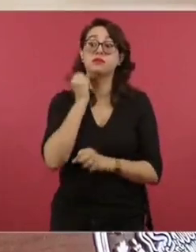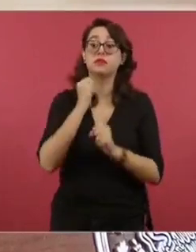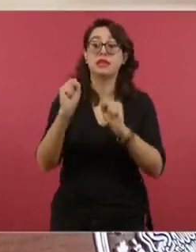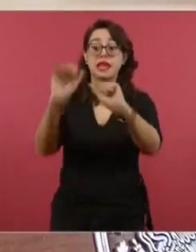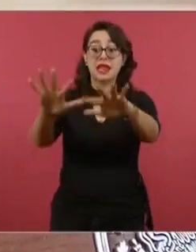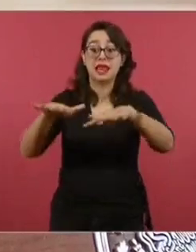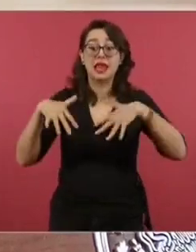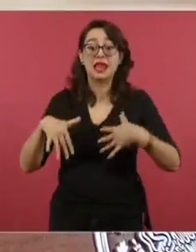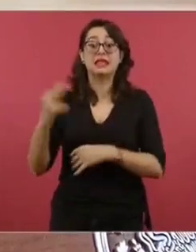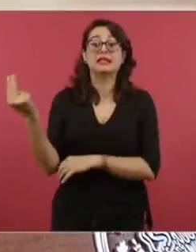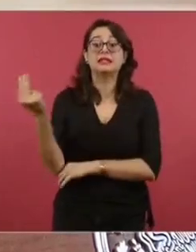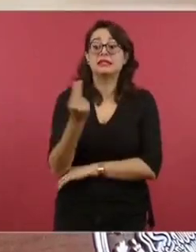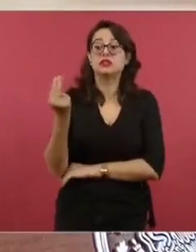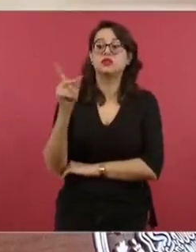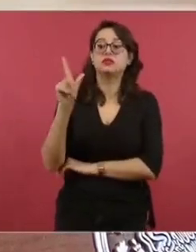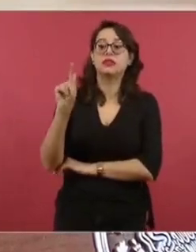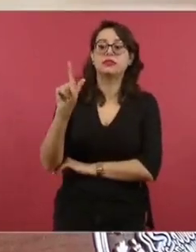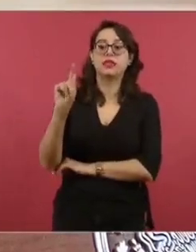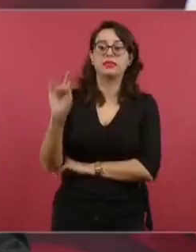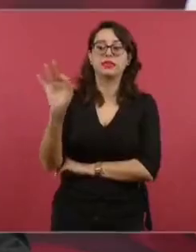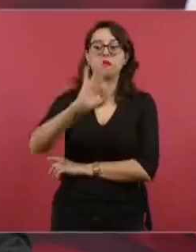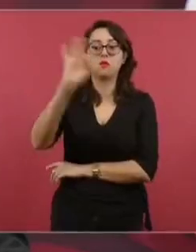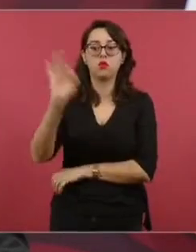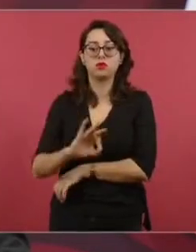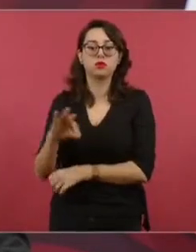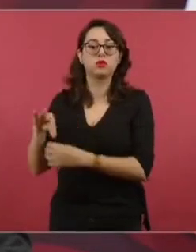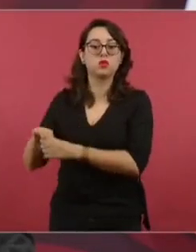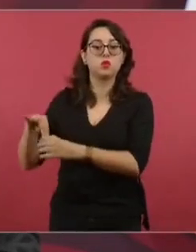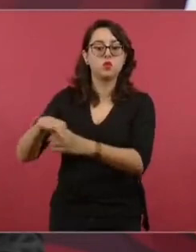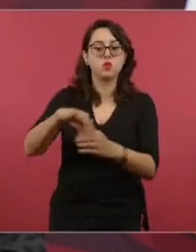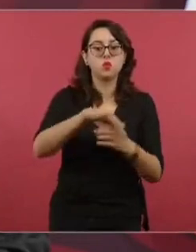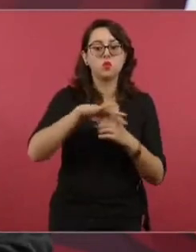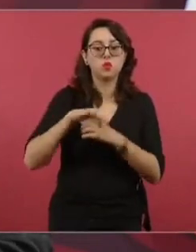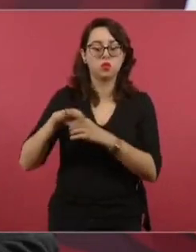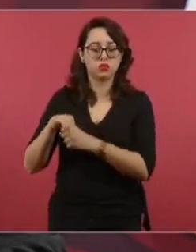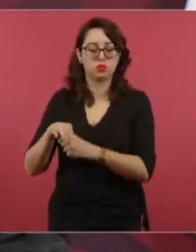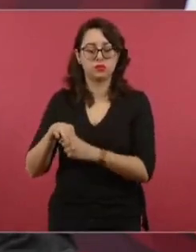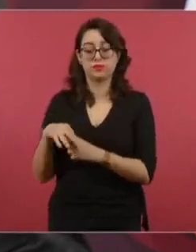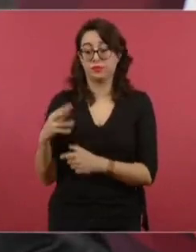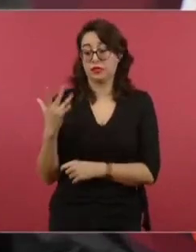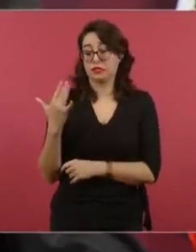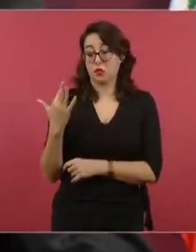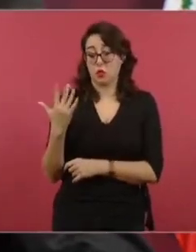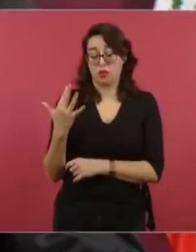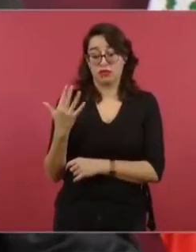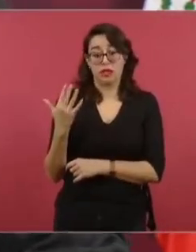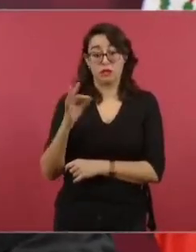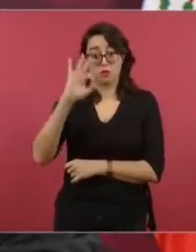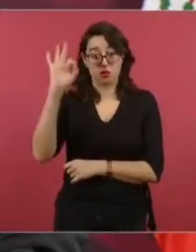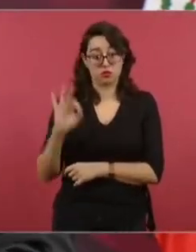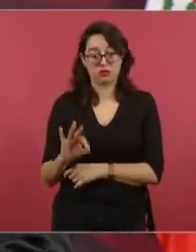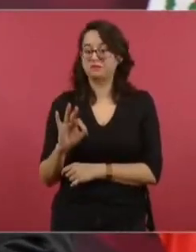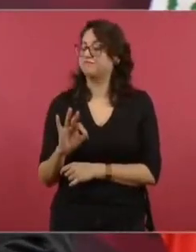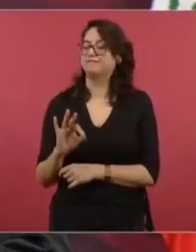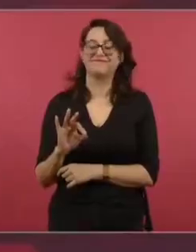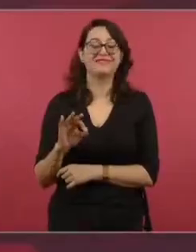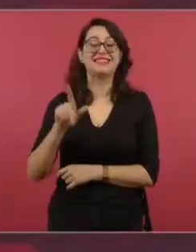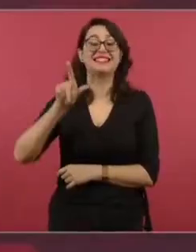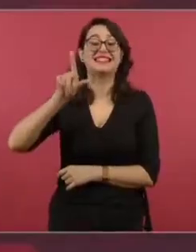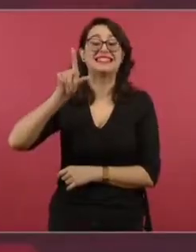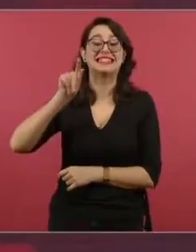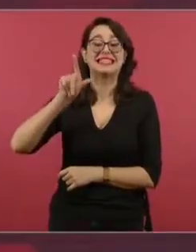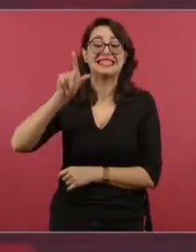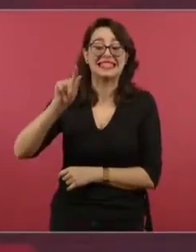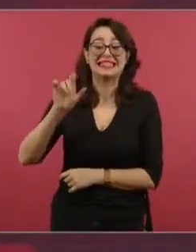se necesita para contar con dos terceras partes, de los